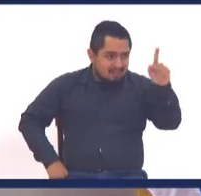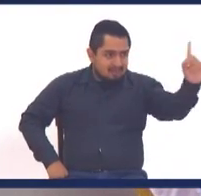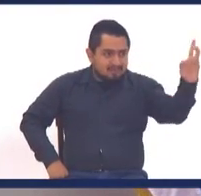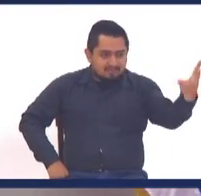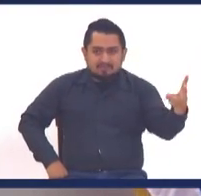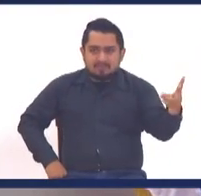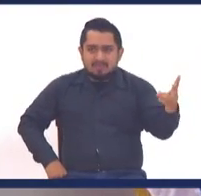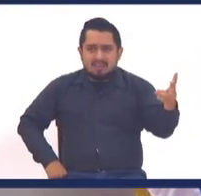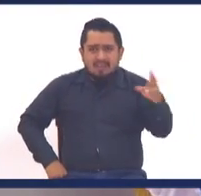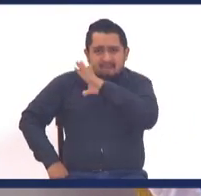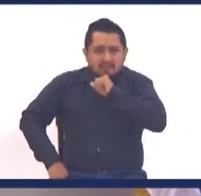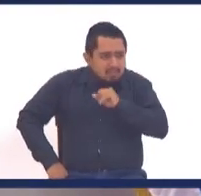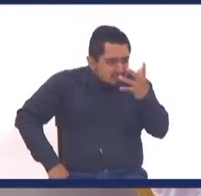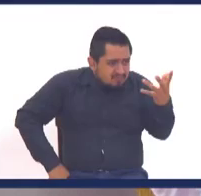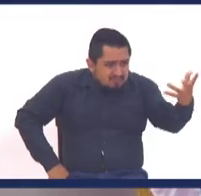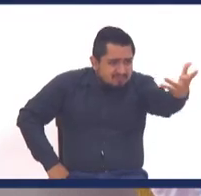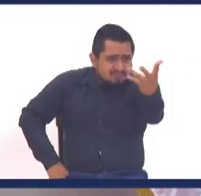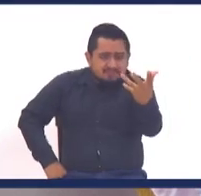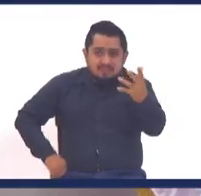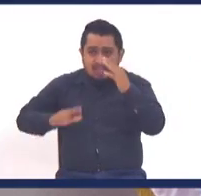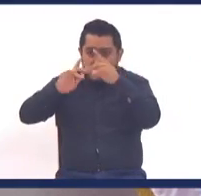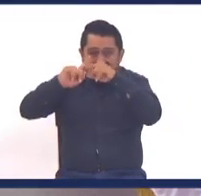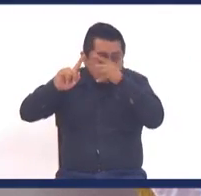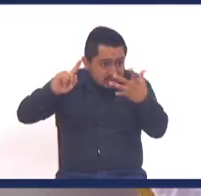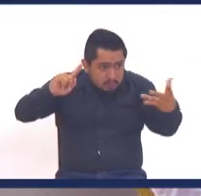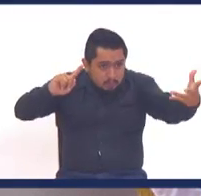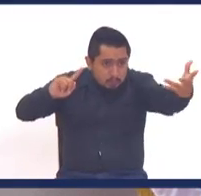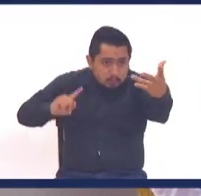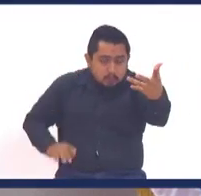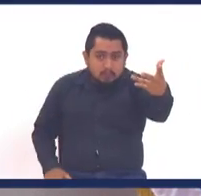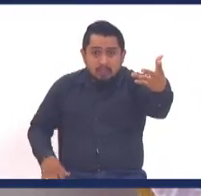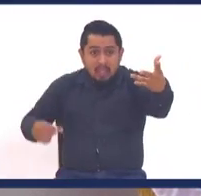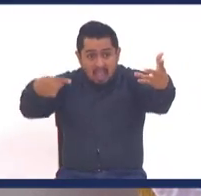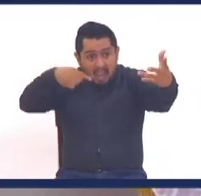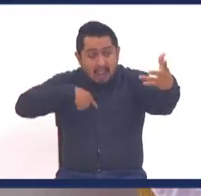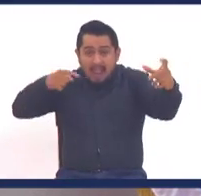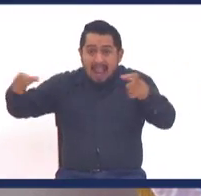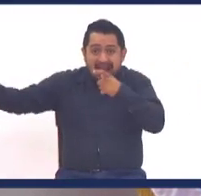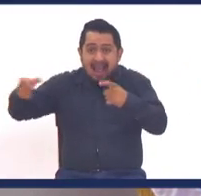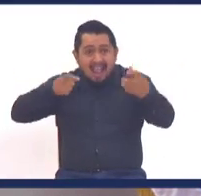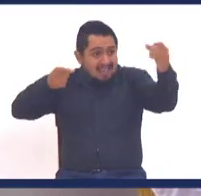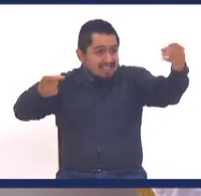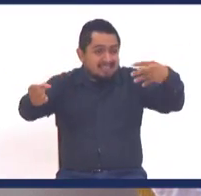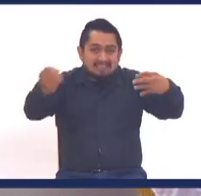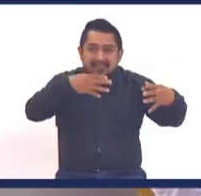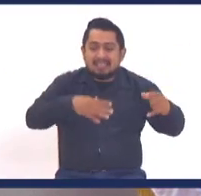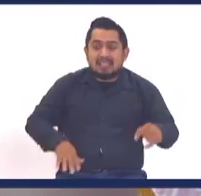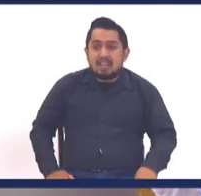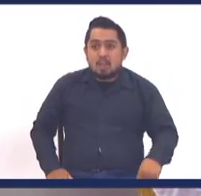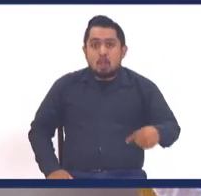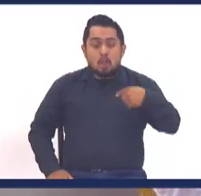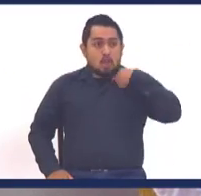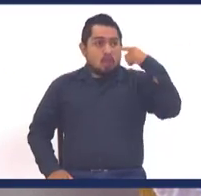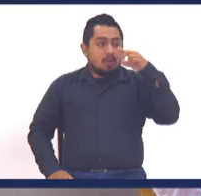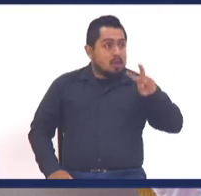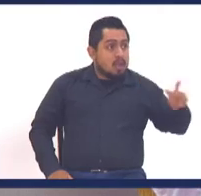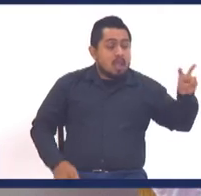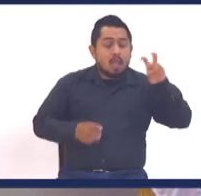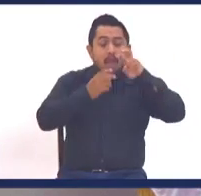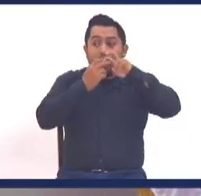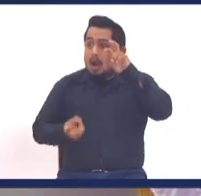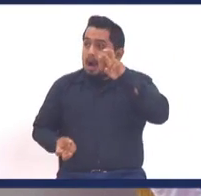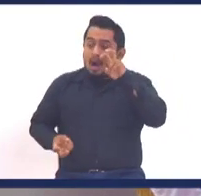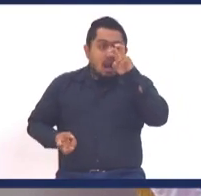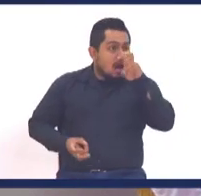y estaba, todos los muchachos, de la iglesia, que aunque yo, celebrándome el cumpleaños, hermano, que cosa más